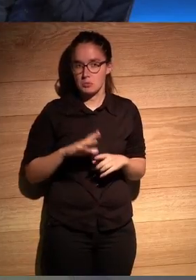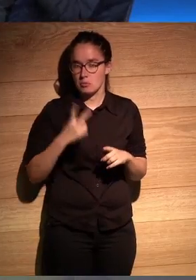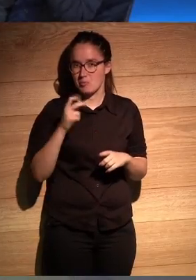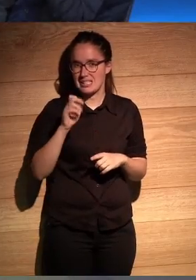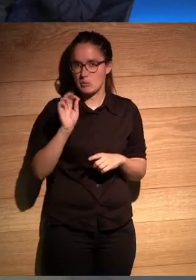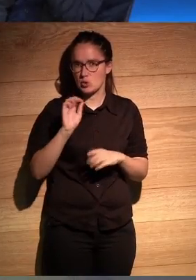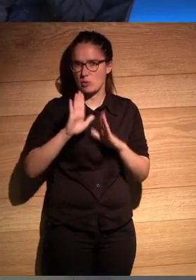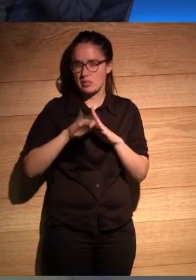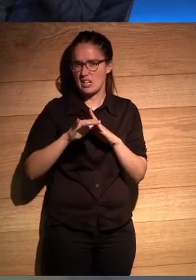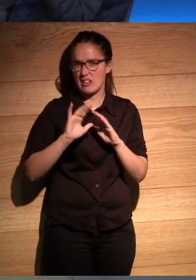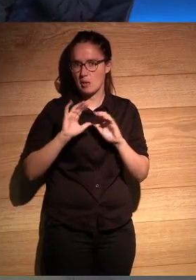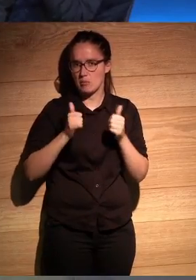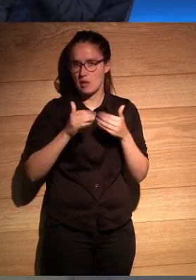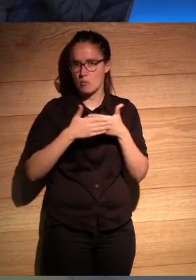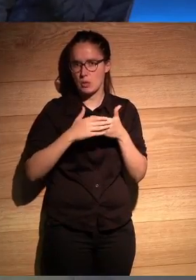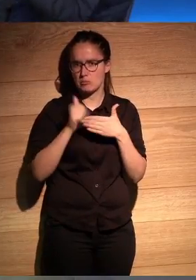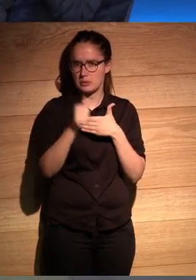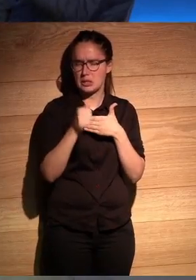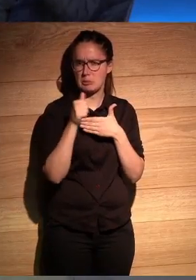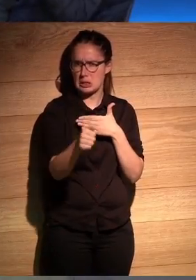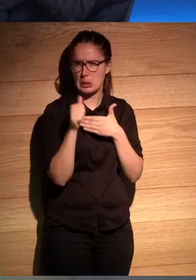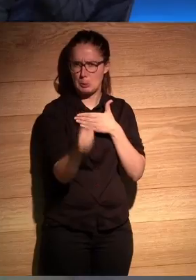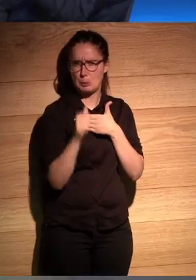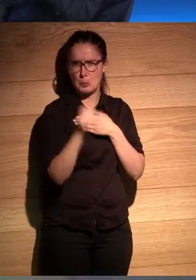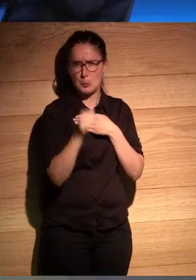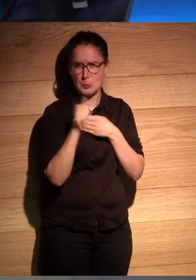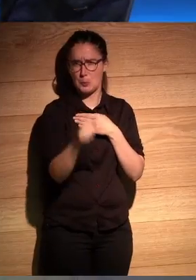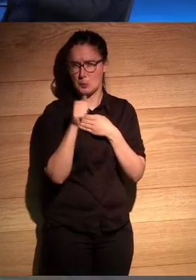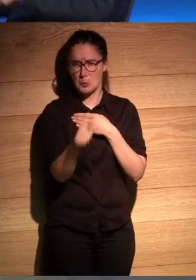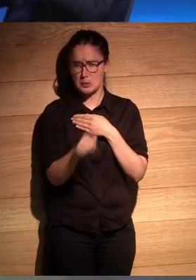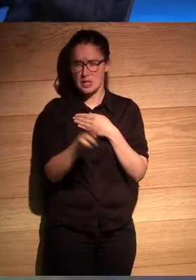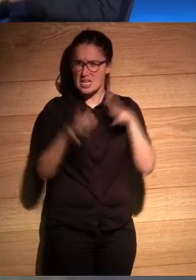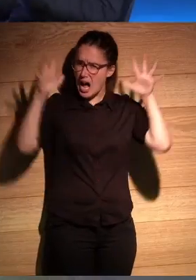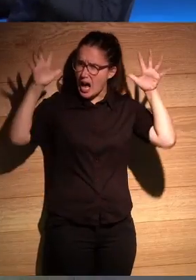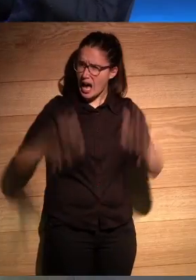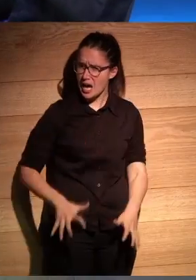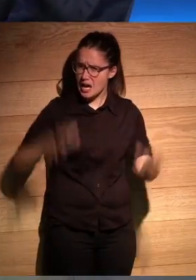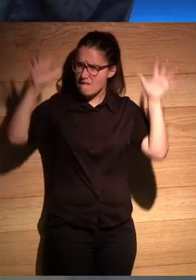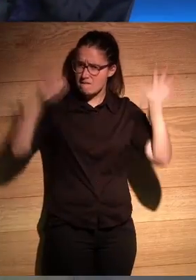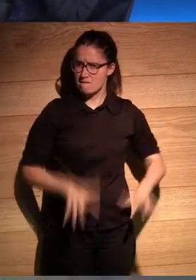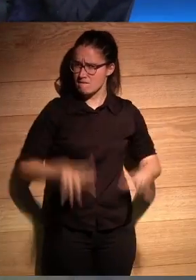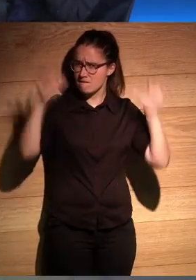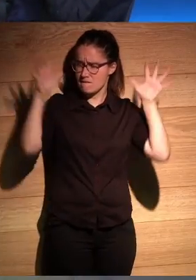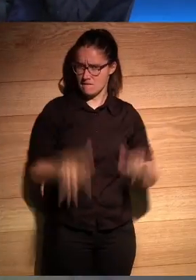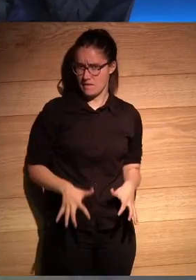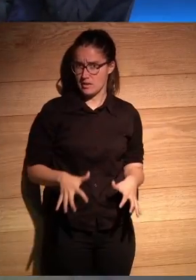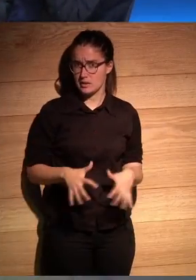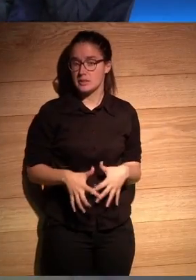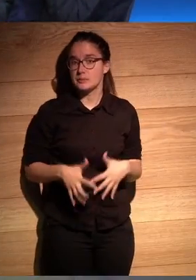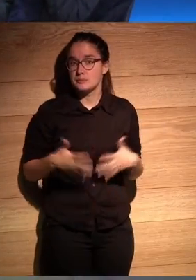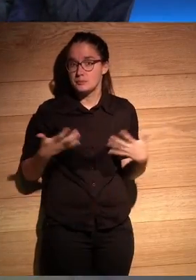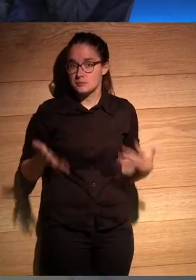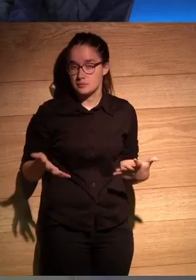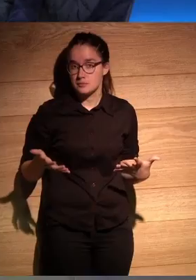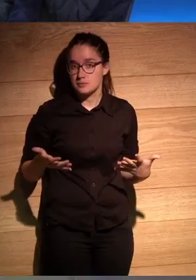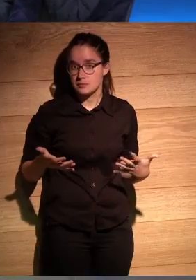minutos empiezan a tocar el timbre de la puerta de abajo pero como insistentemente y yo vi a cántaros me acuerdo yo vi a cántaros y